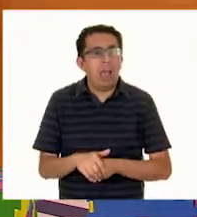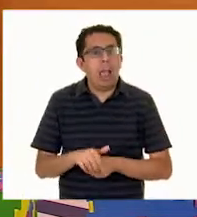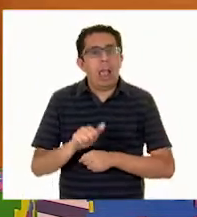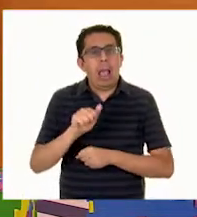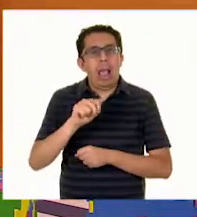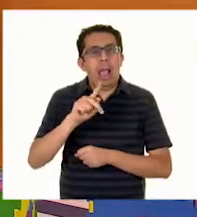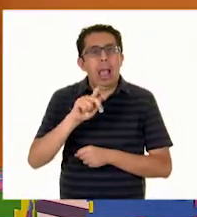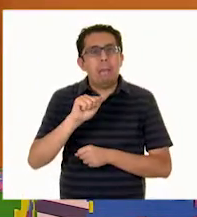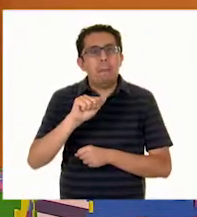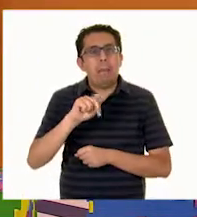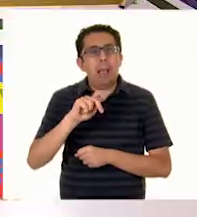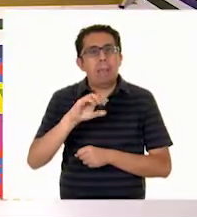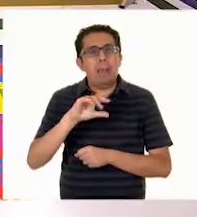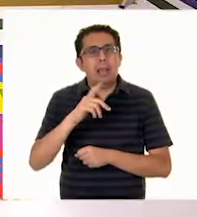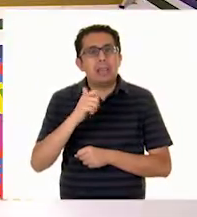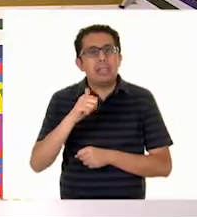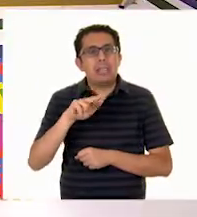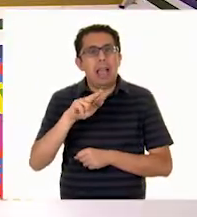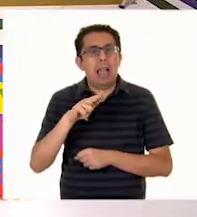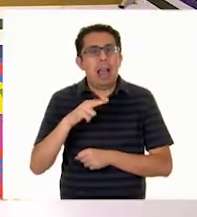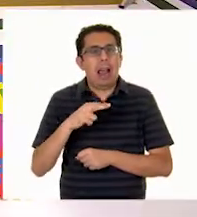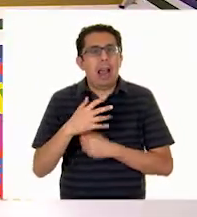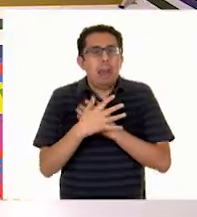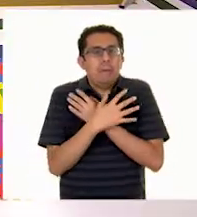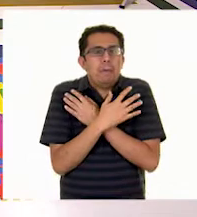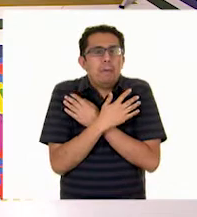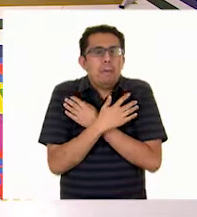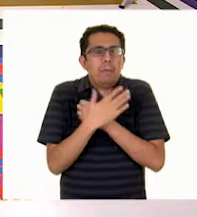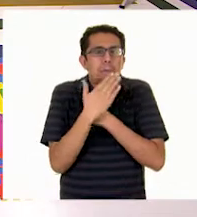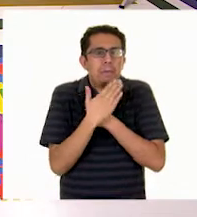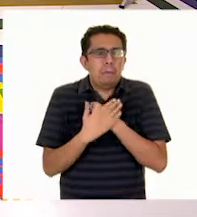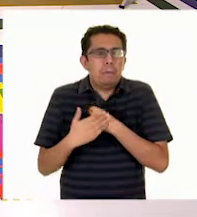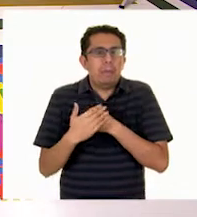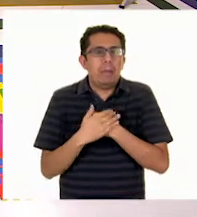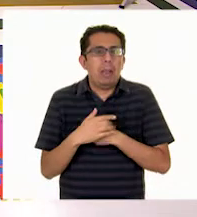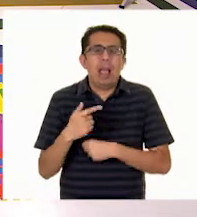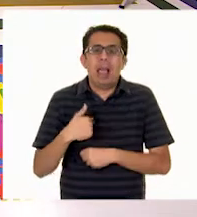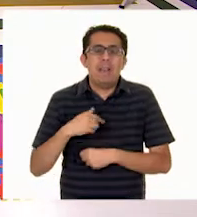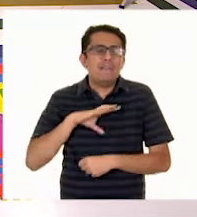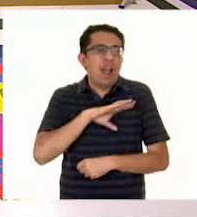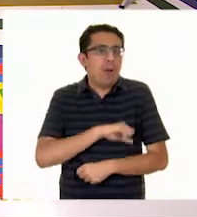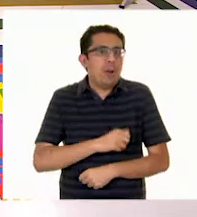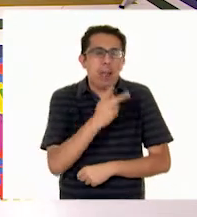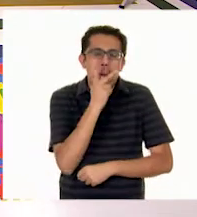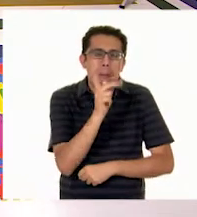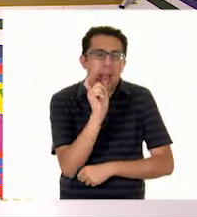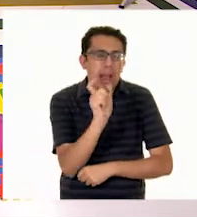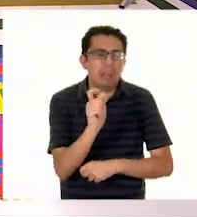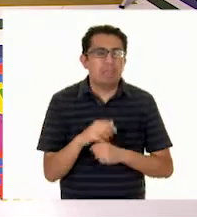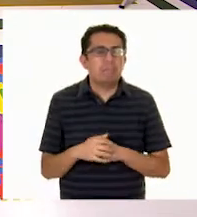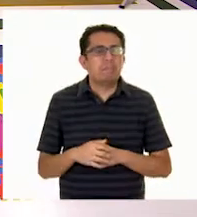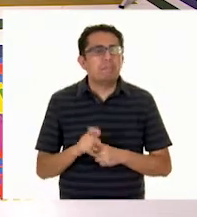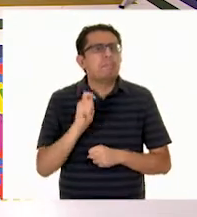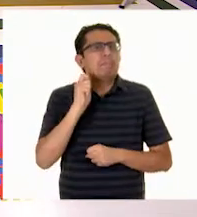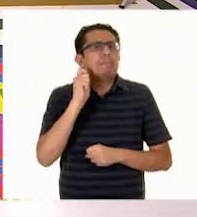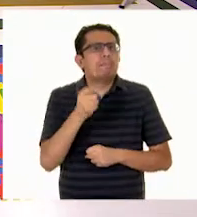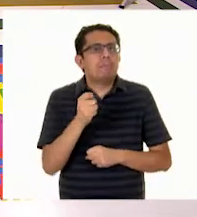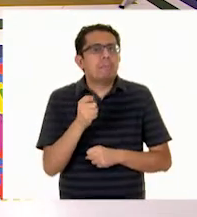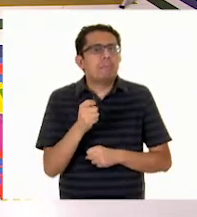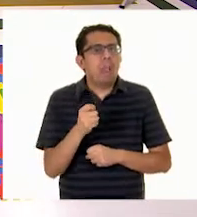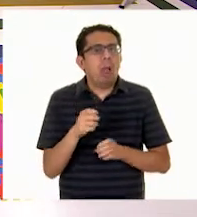¡Apapacha! Esa es mi palabra favorita, ¿sabes? ¡Ay, apapacha! Sí, es una palabra favorita, que significa